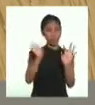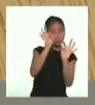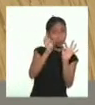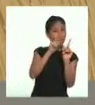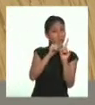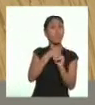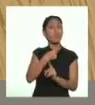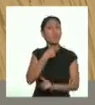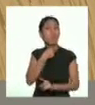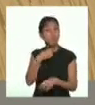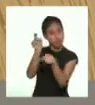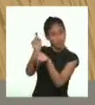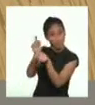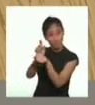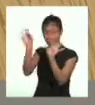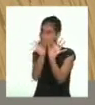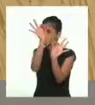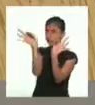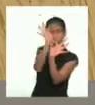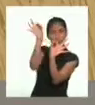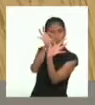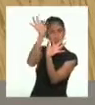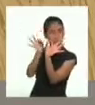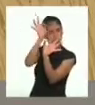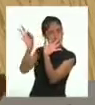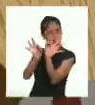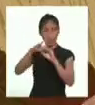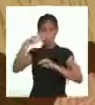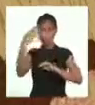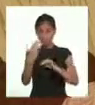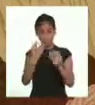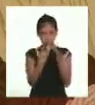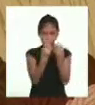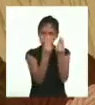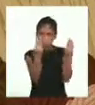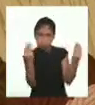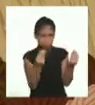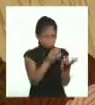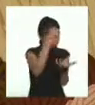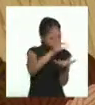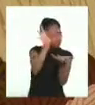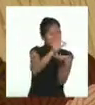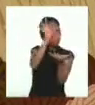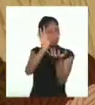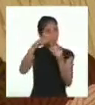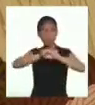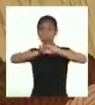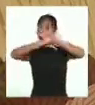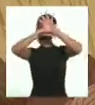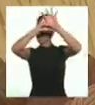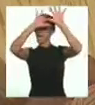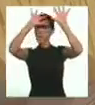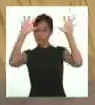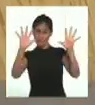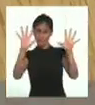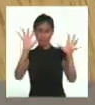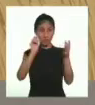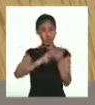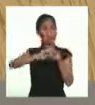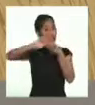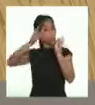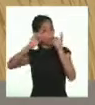Ella le enseñó a hilar. En un momento, llenó la casa de ovillos de hilo. Al amanecer,